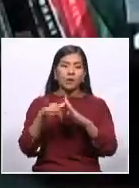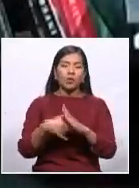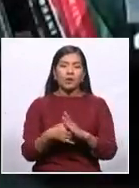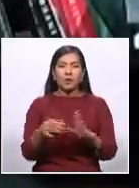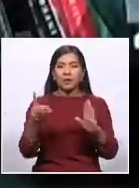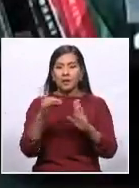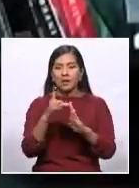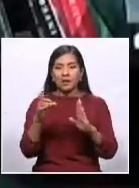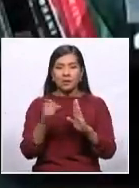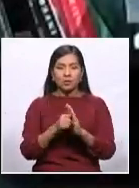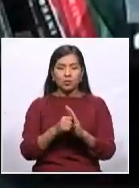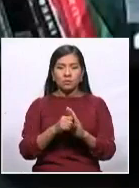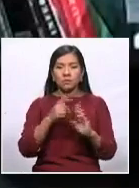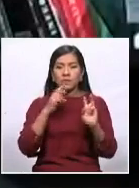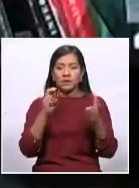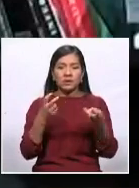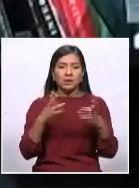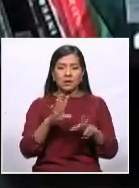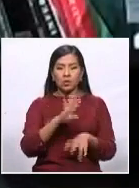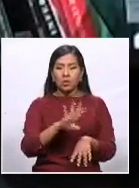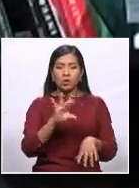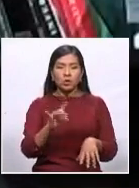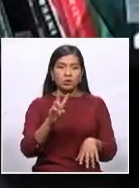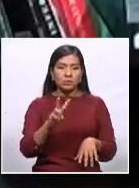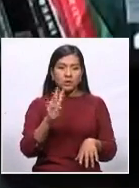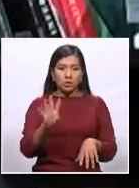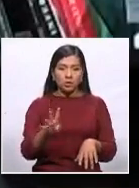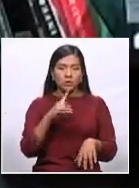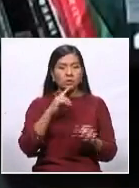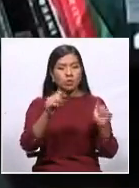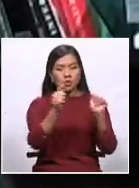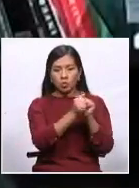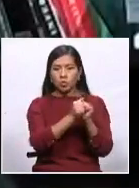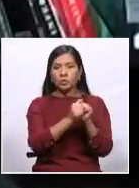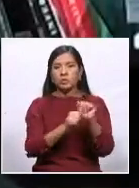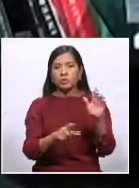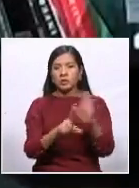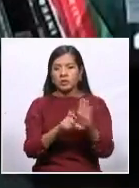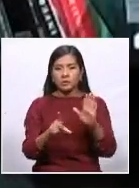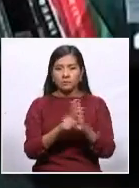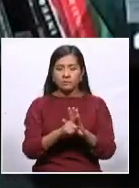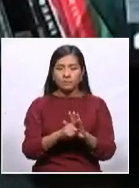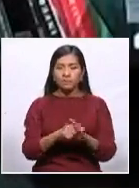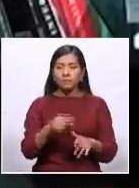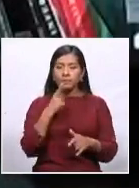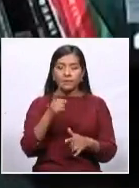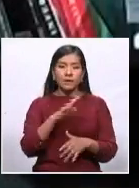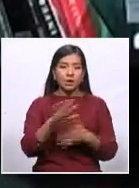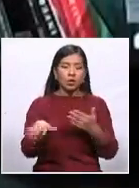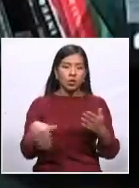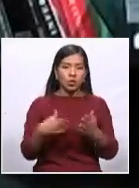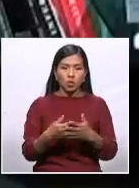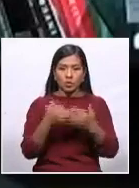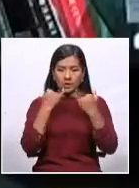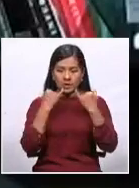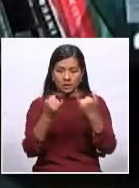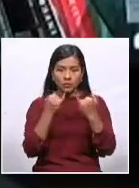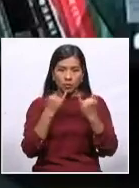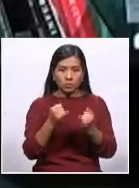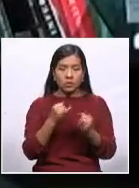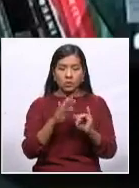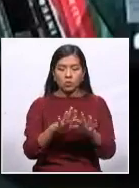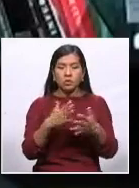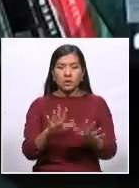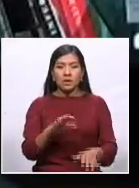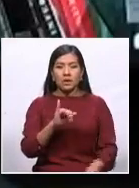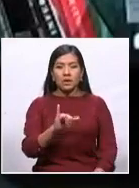el 4824 está respaldado por esta ley es decir la información que emita el